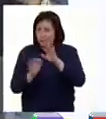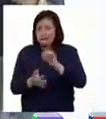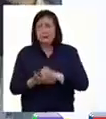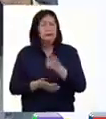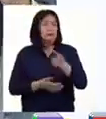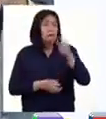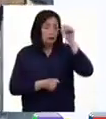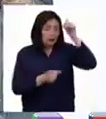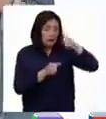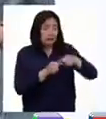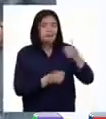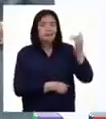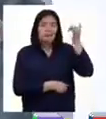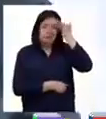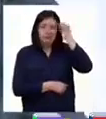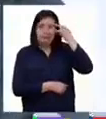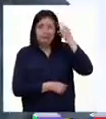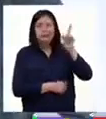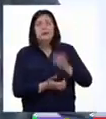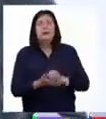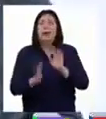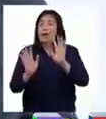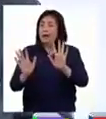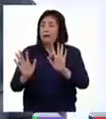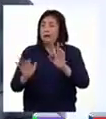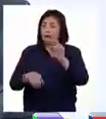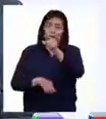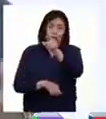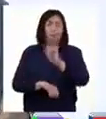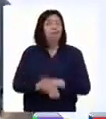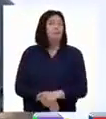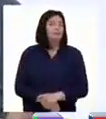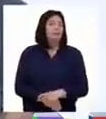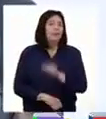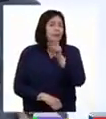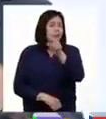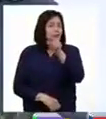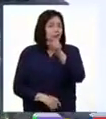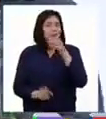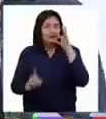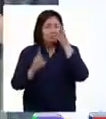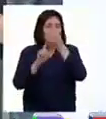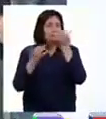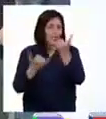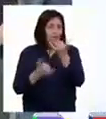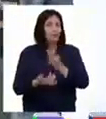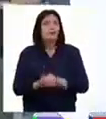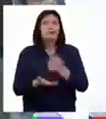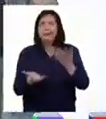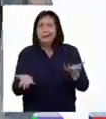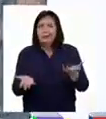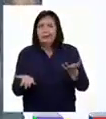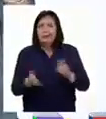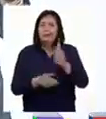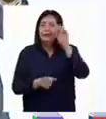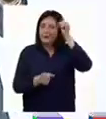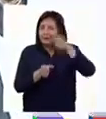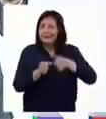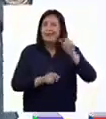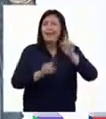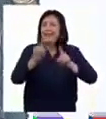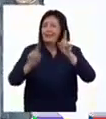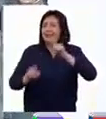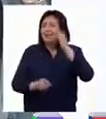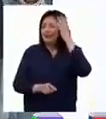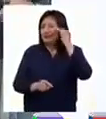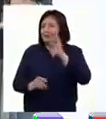y los recuerdos que guardamos de ellas. Ahora es tu turno. Te toca cumplir el reto de hoy, que es recordar algunas